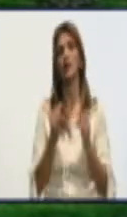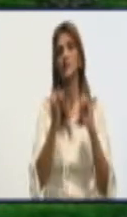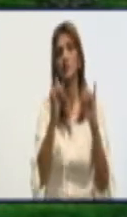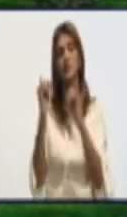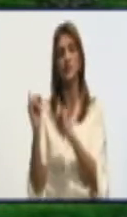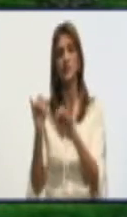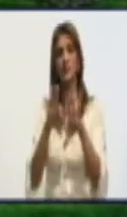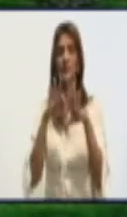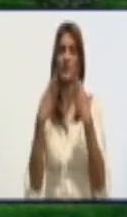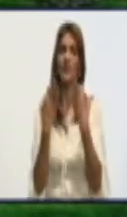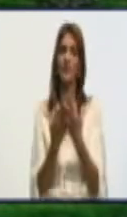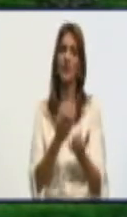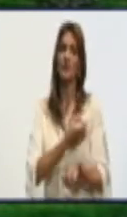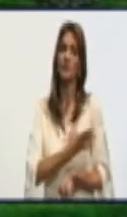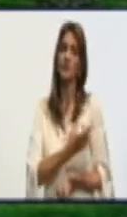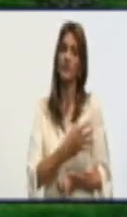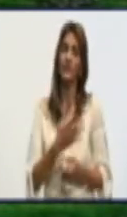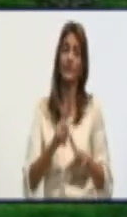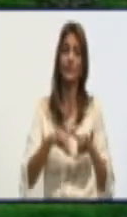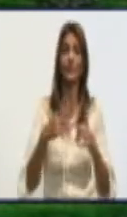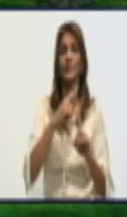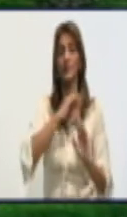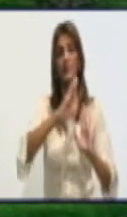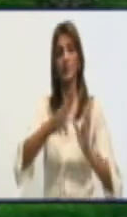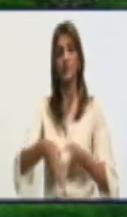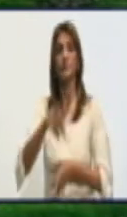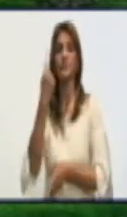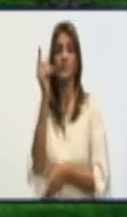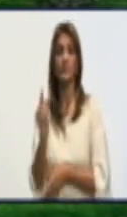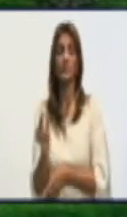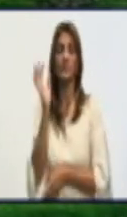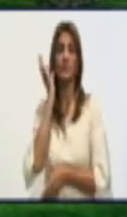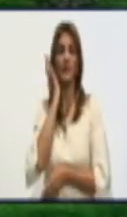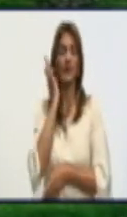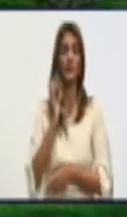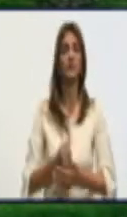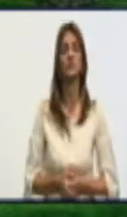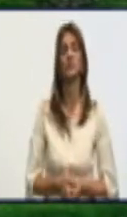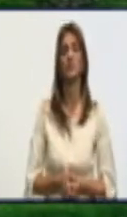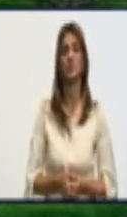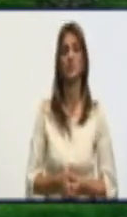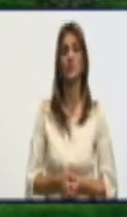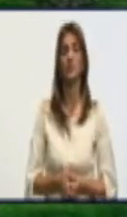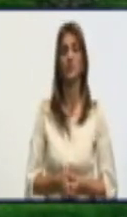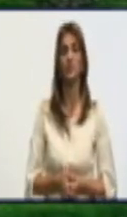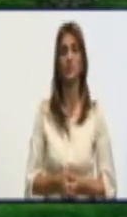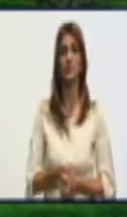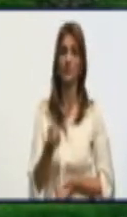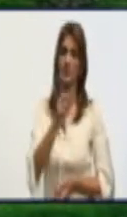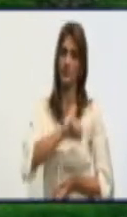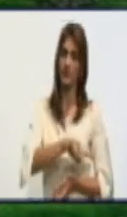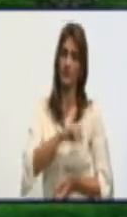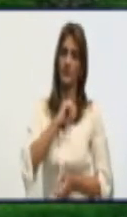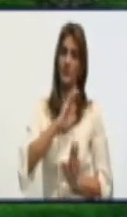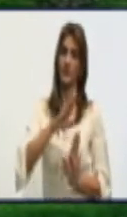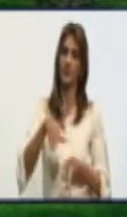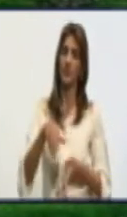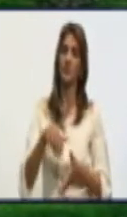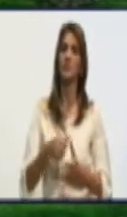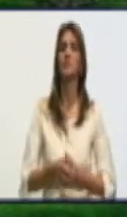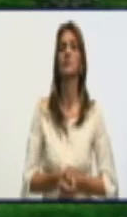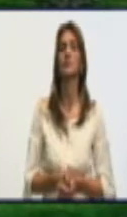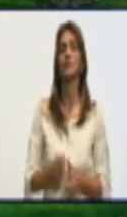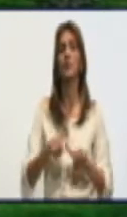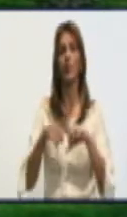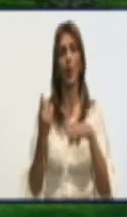pésame mensaje de condolencia a la familia de esta señora que falleció en las últimas horas a consecuencia de la